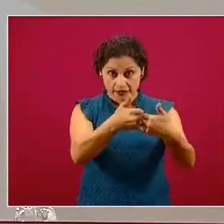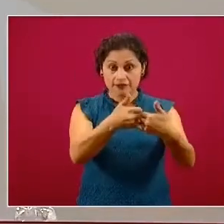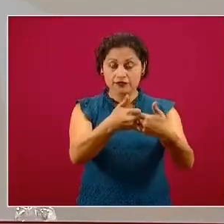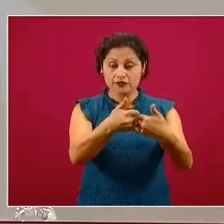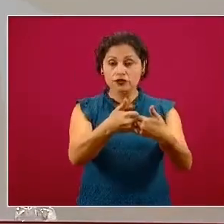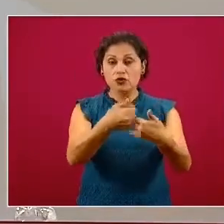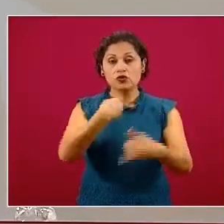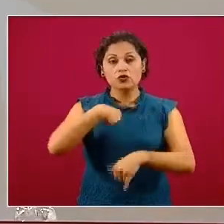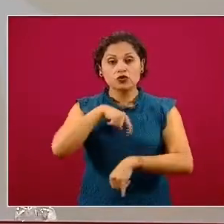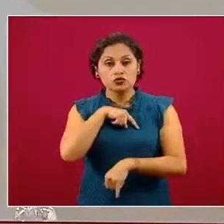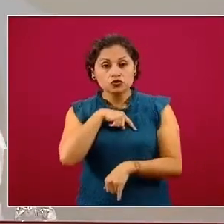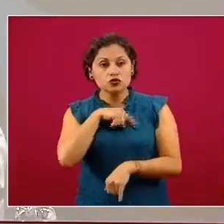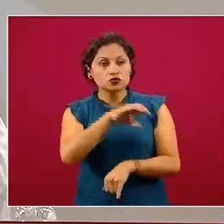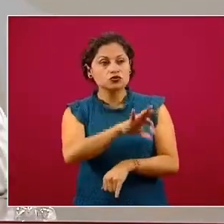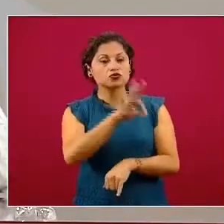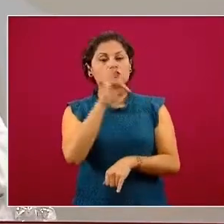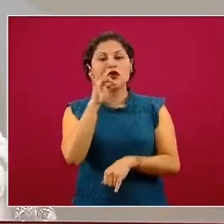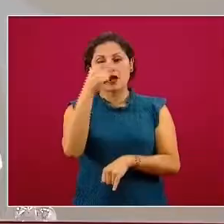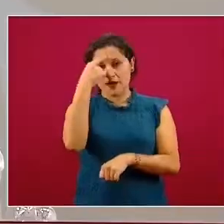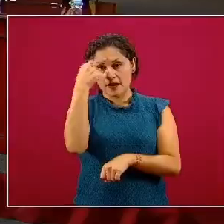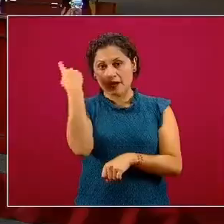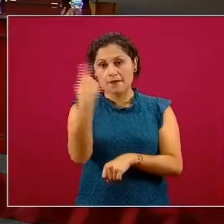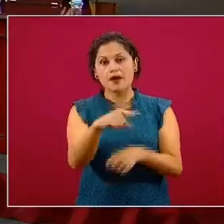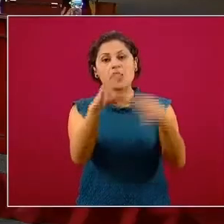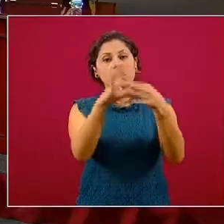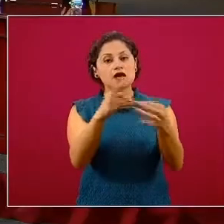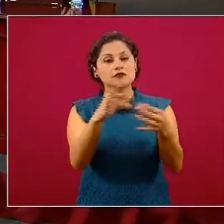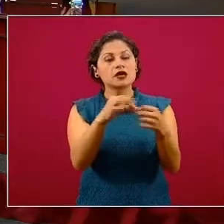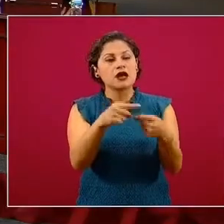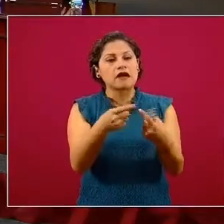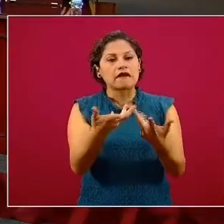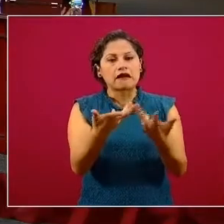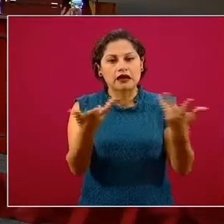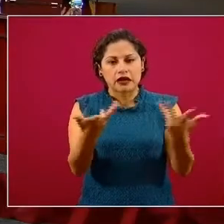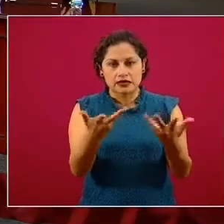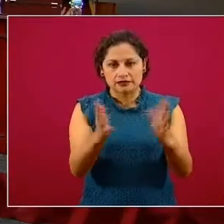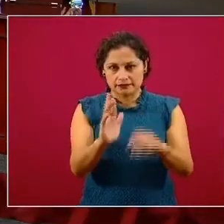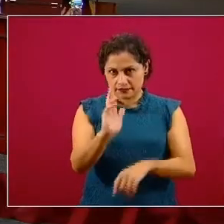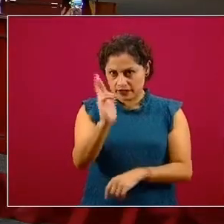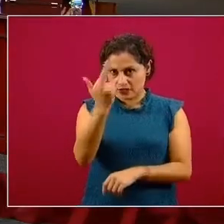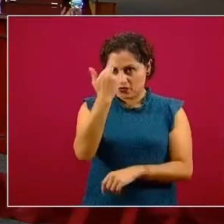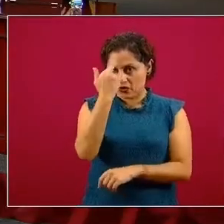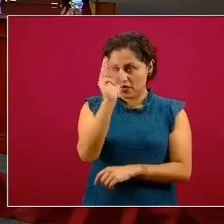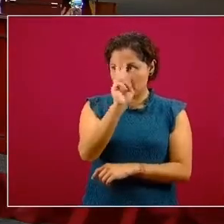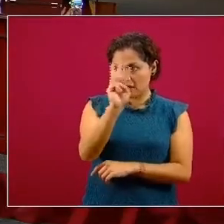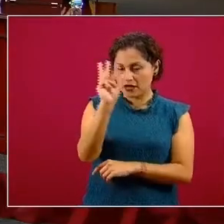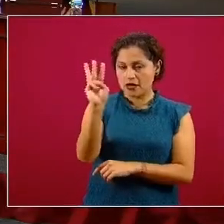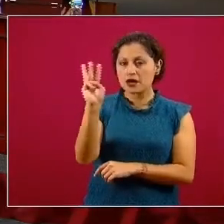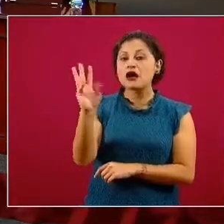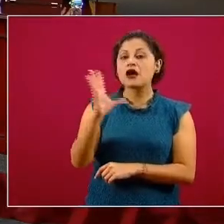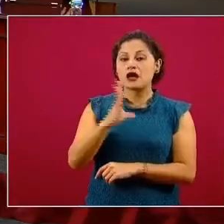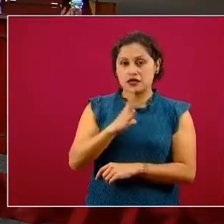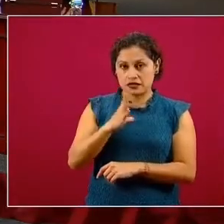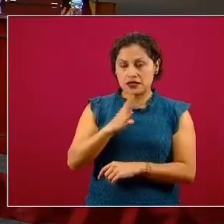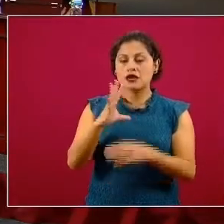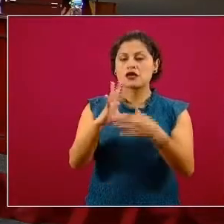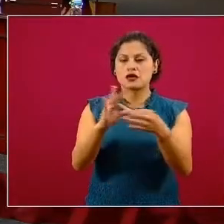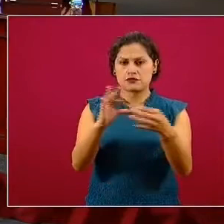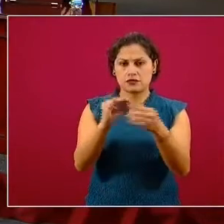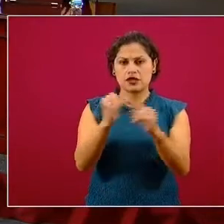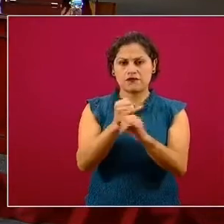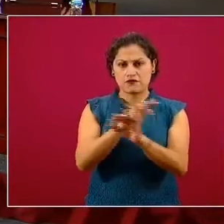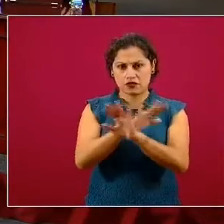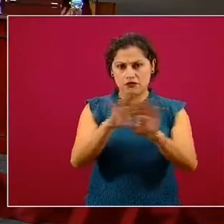qué es lo que tienen que hacer. Recordemos que nosotros hacemos la plataforma del registro, le damos esa información a